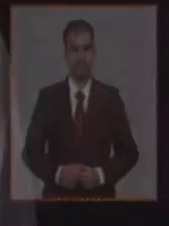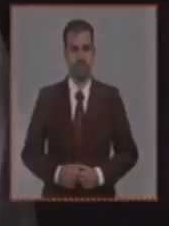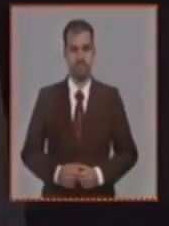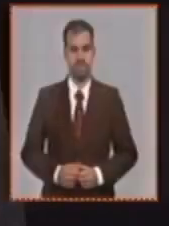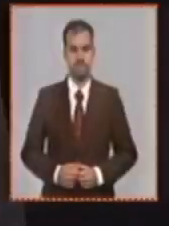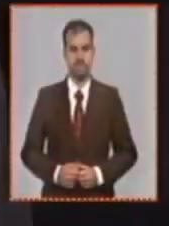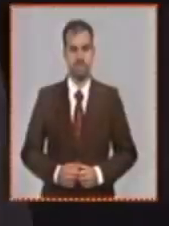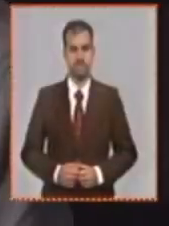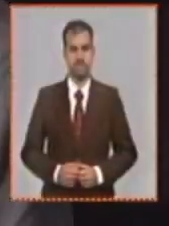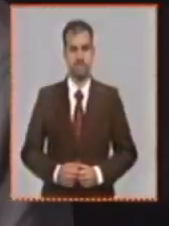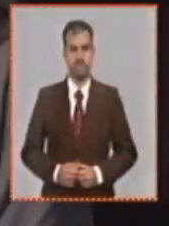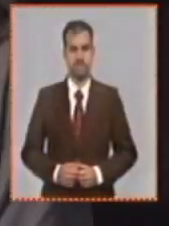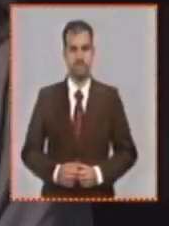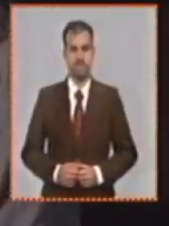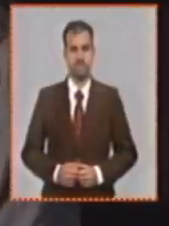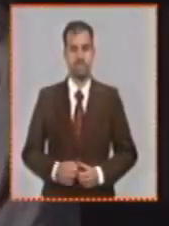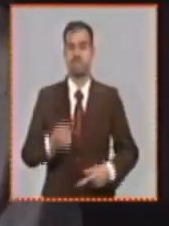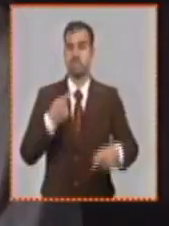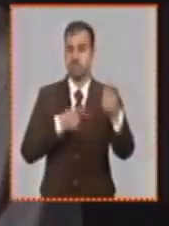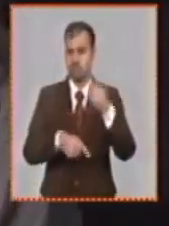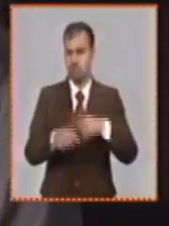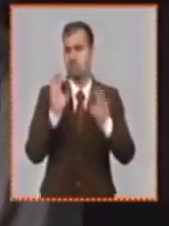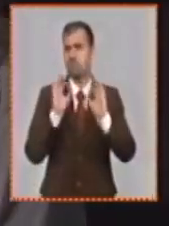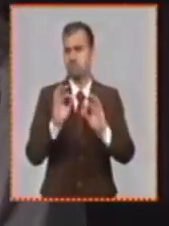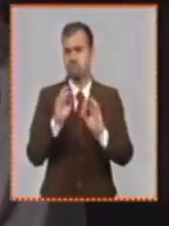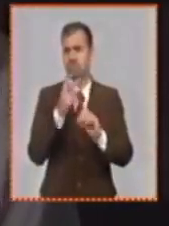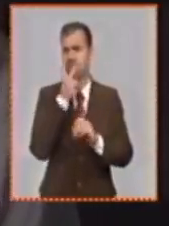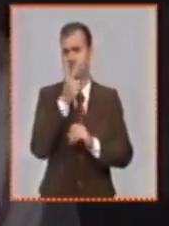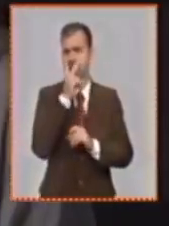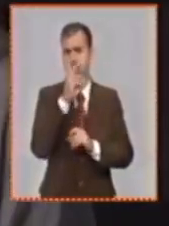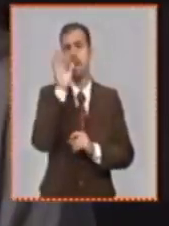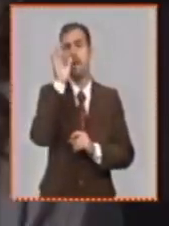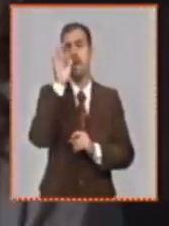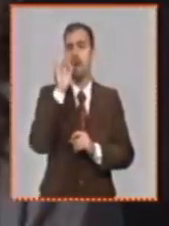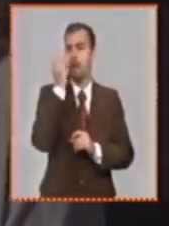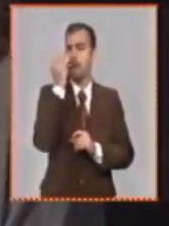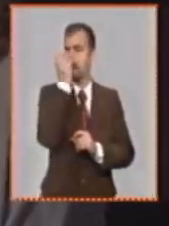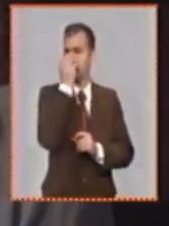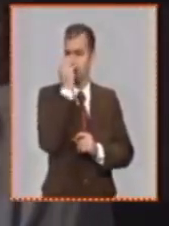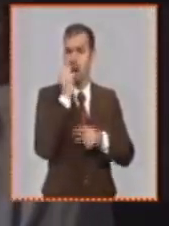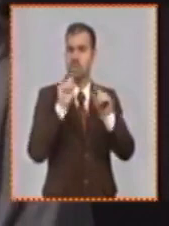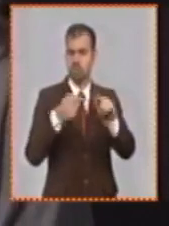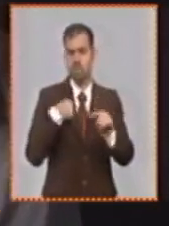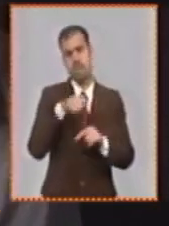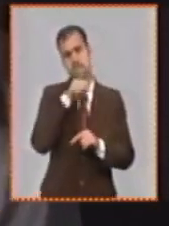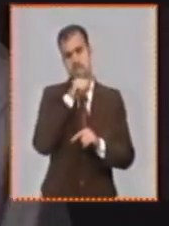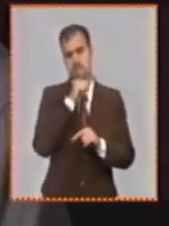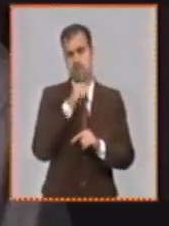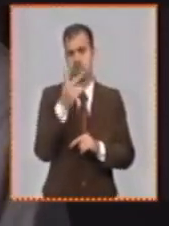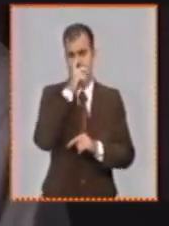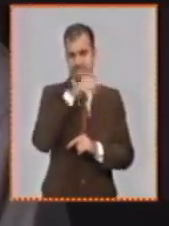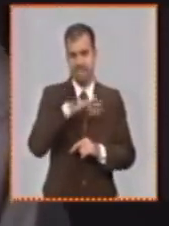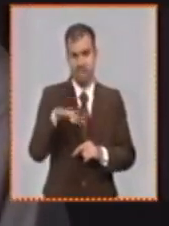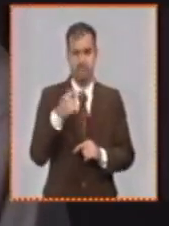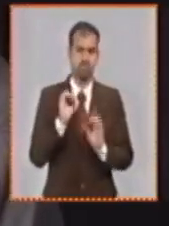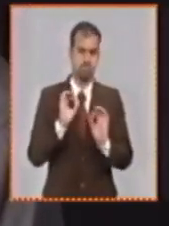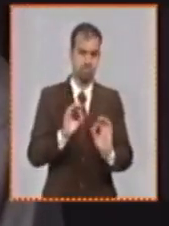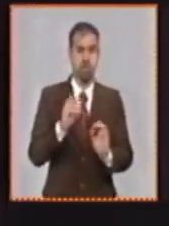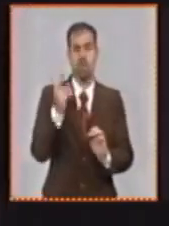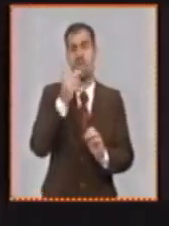Me llamo Aniette Benereo, soy payasa terapéutica y, bueno, soy madre de dos niñas, hija de dos ancianos,